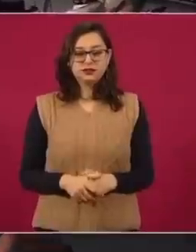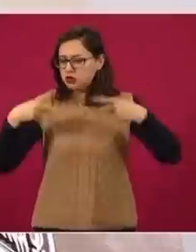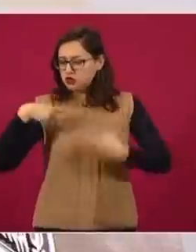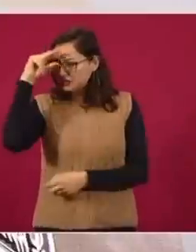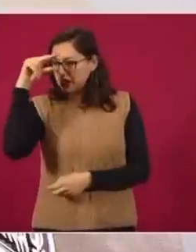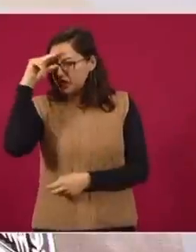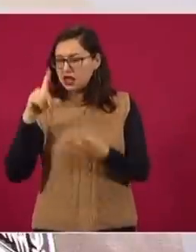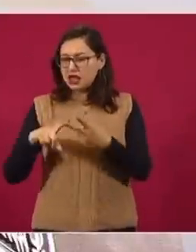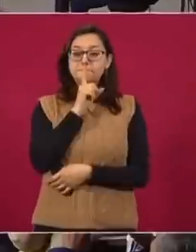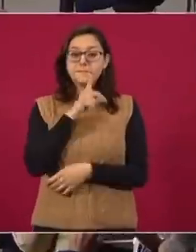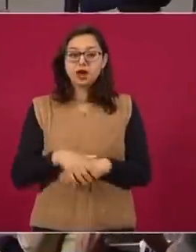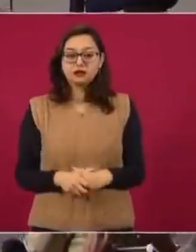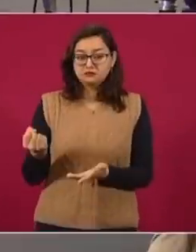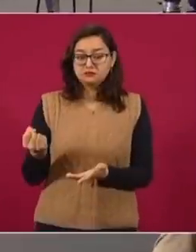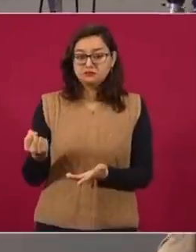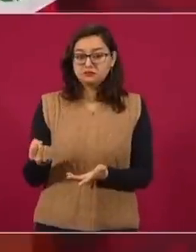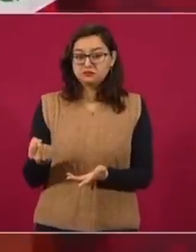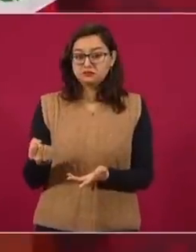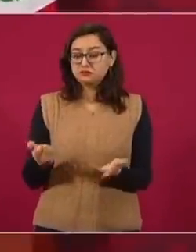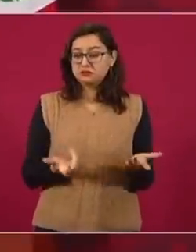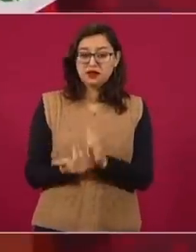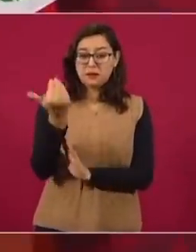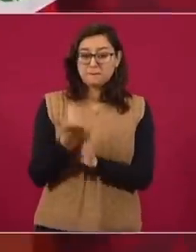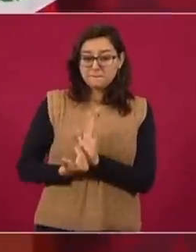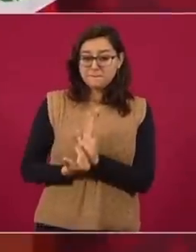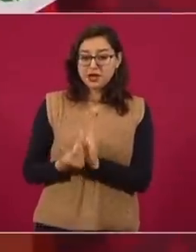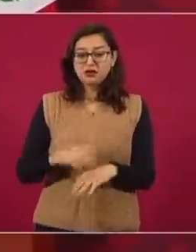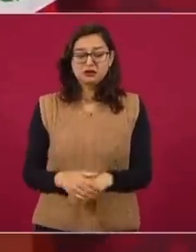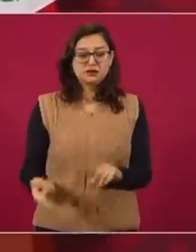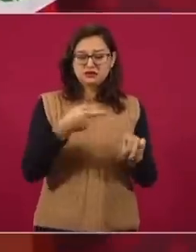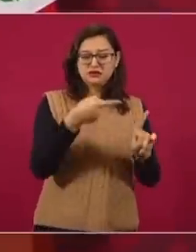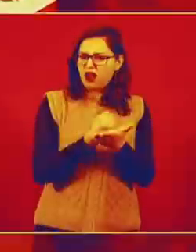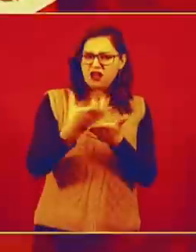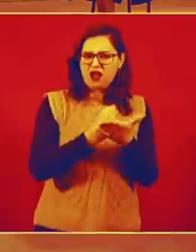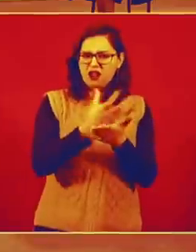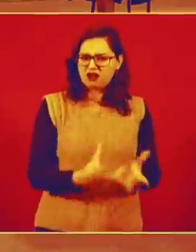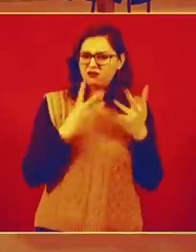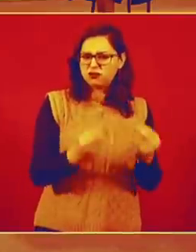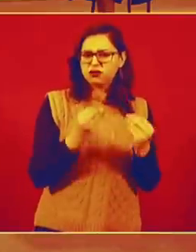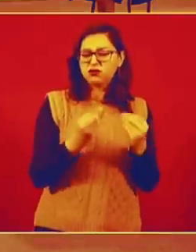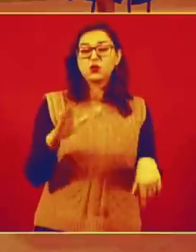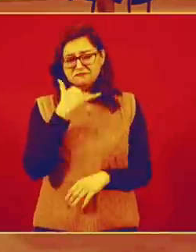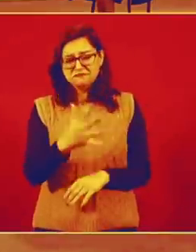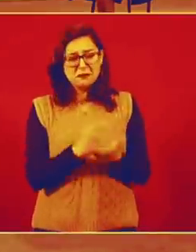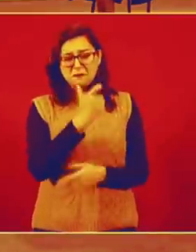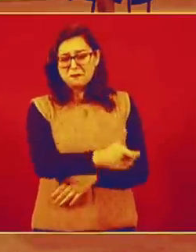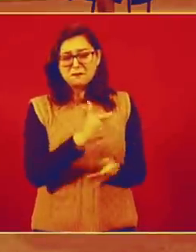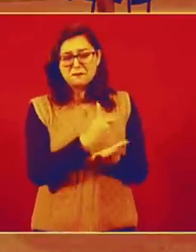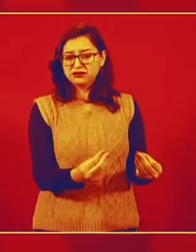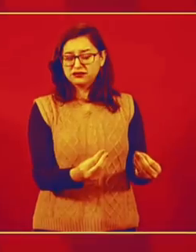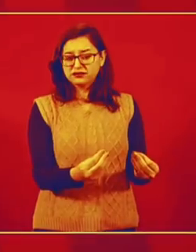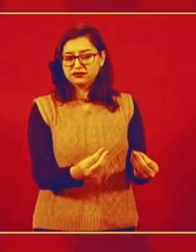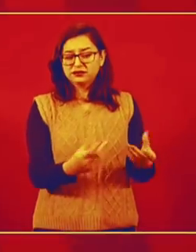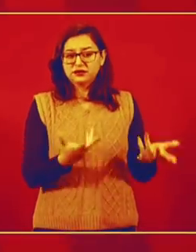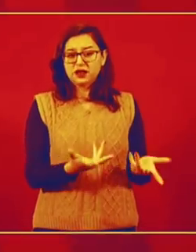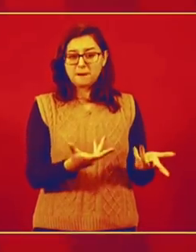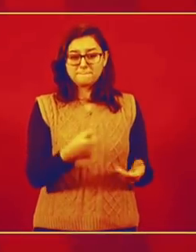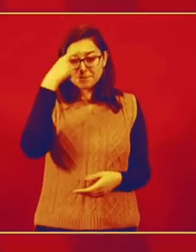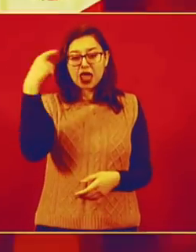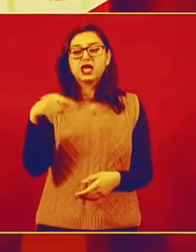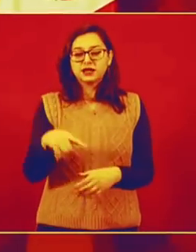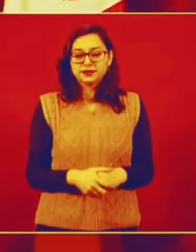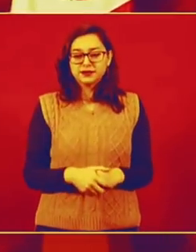Miren esto, el presidente gana diez veces menos. ¿Y por qué gana tanto ese señor? Porque le pagan los de la mafia del poder para